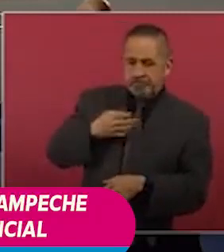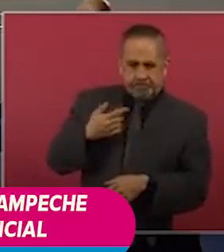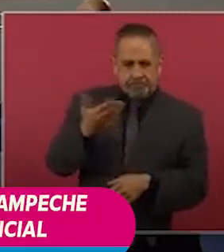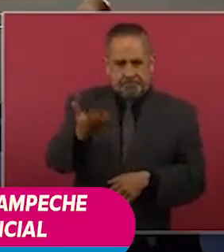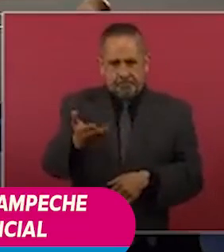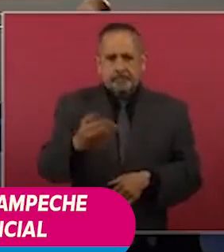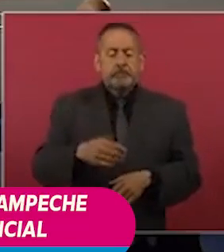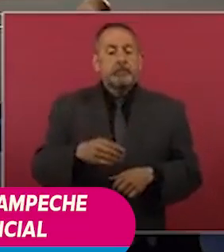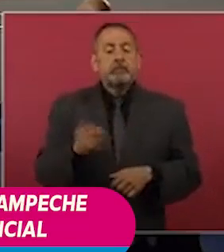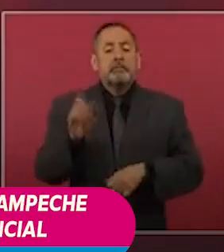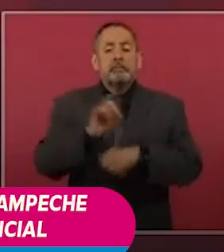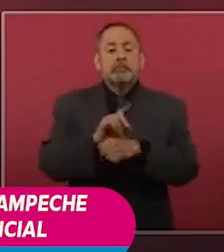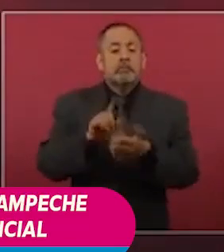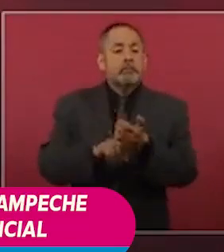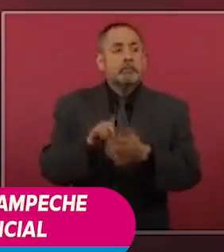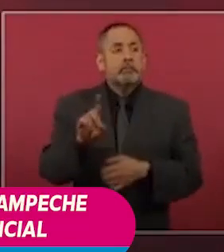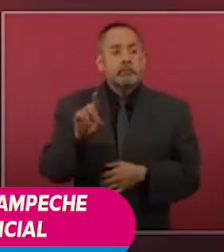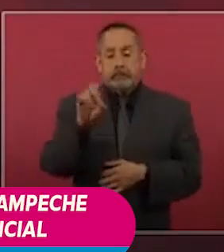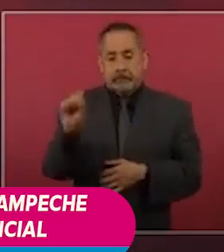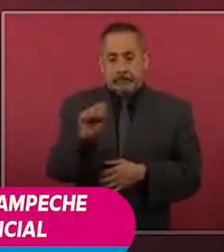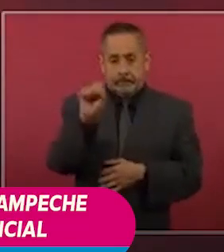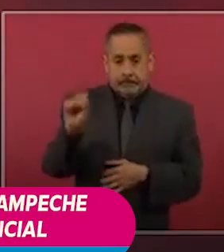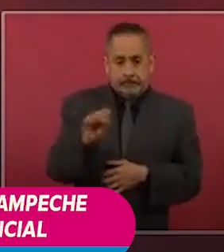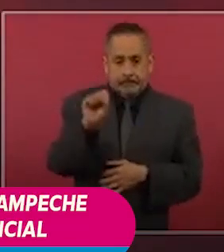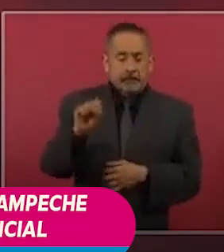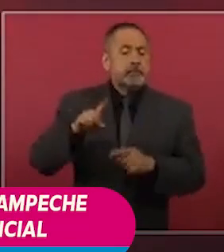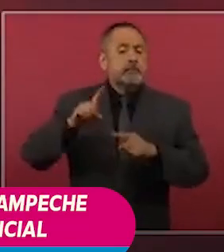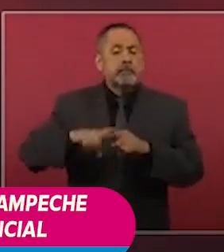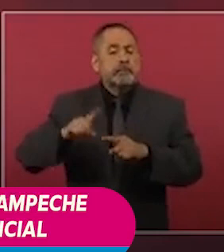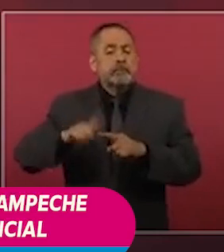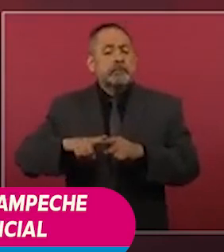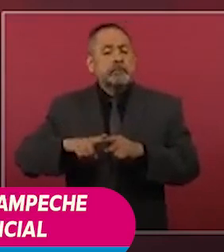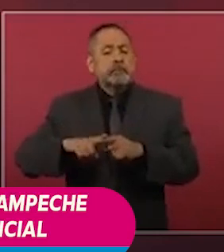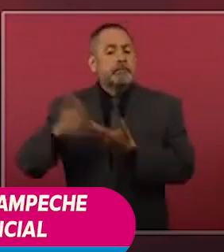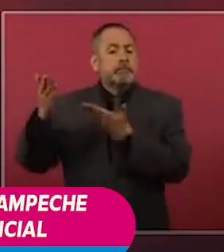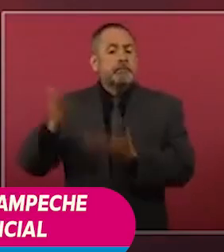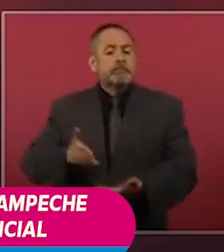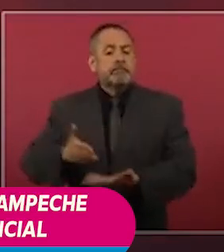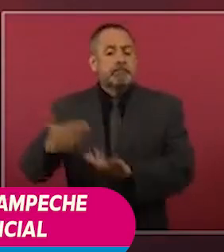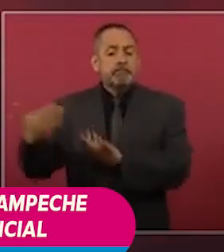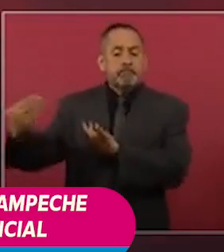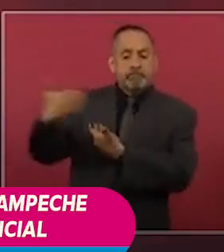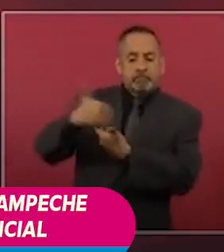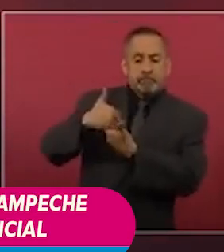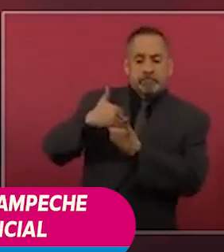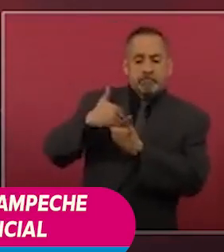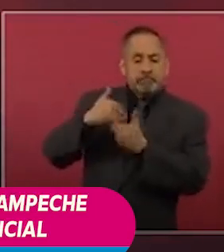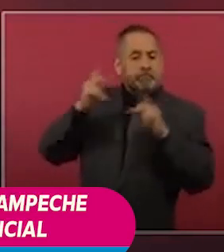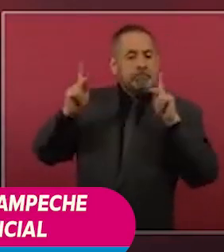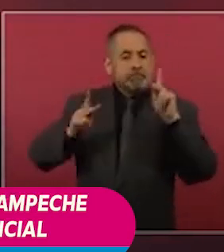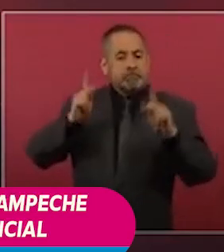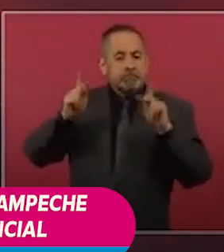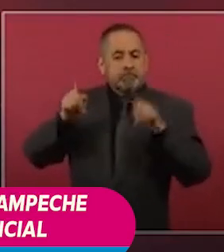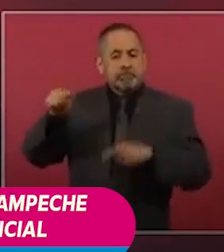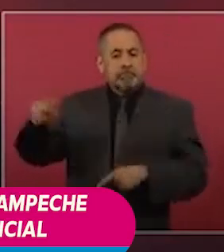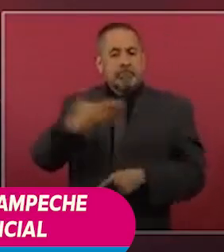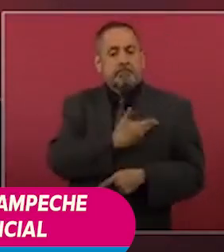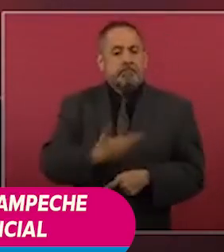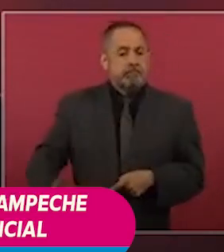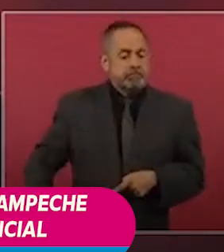El día sábado tendremos la visita del presidente de Cuba, una visita de alto nivel.